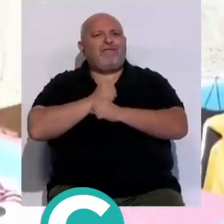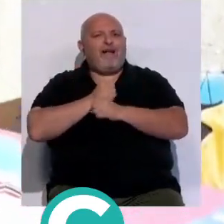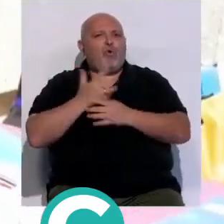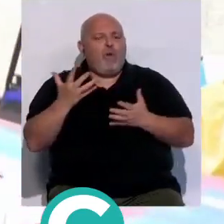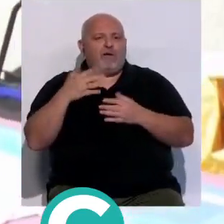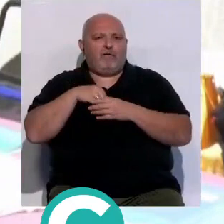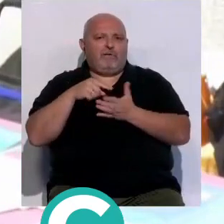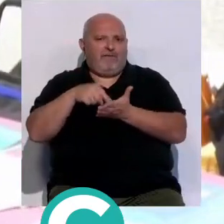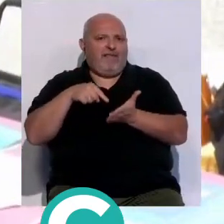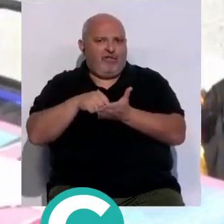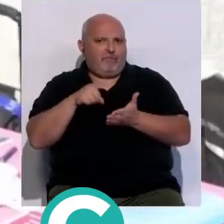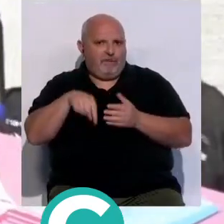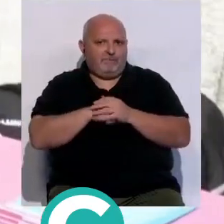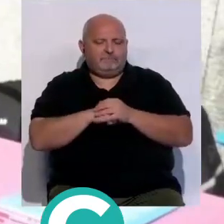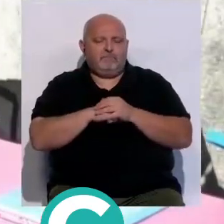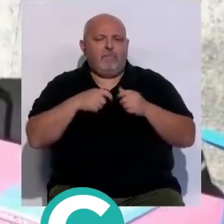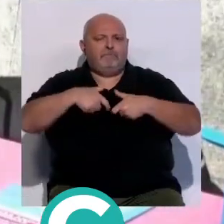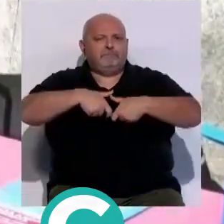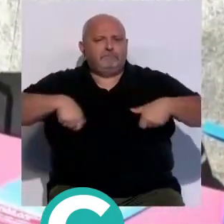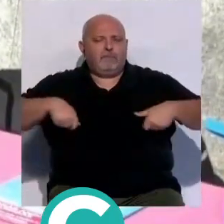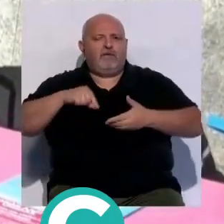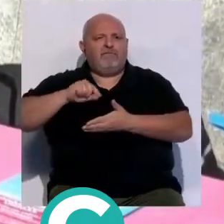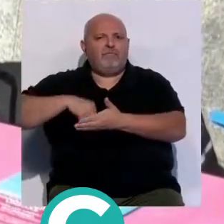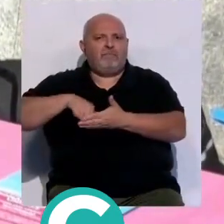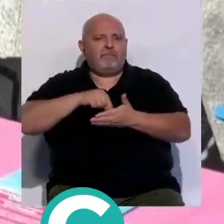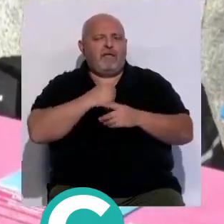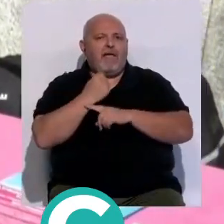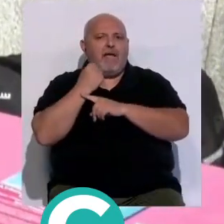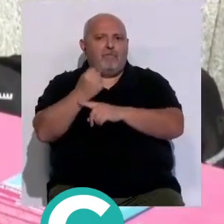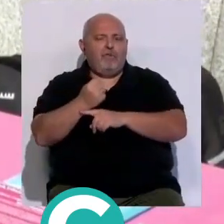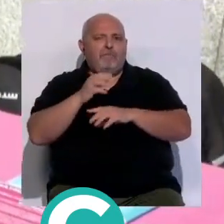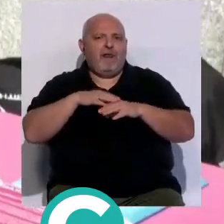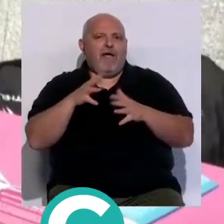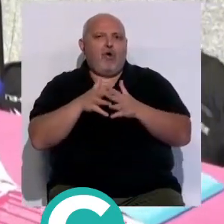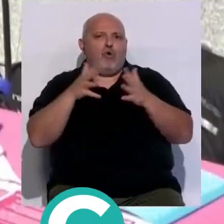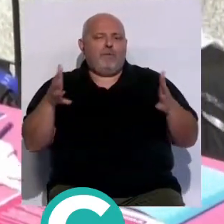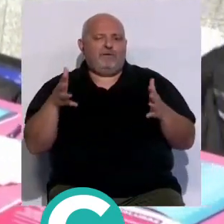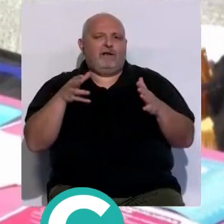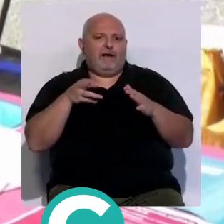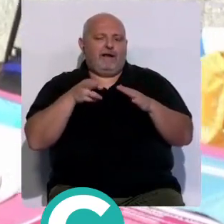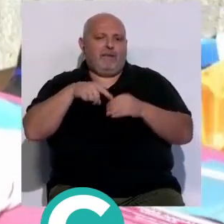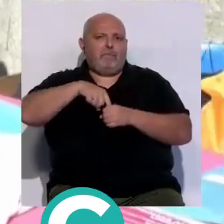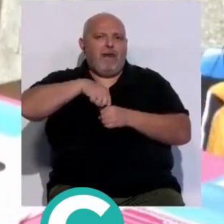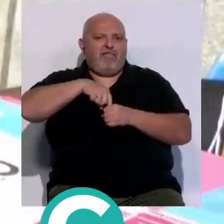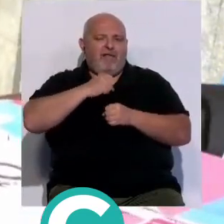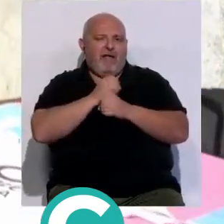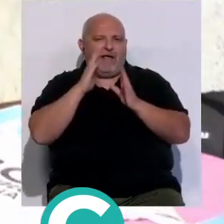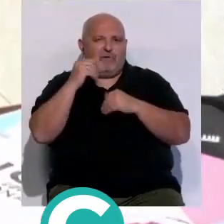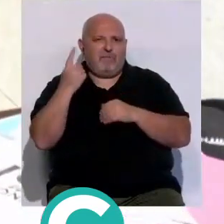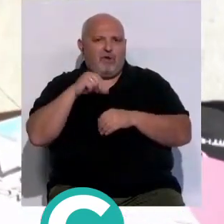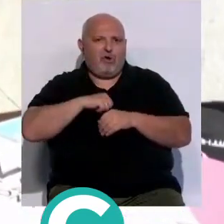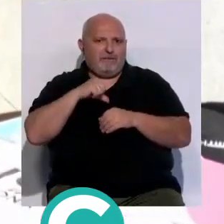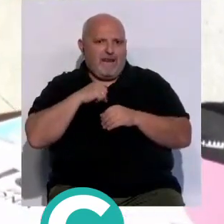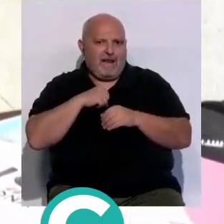reivindicaciones Han esgrimido pancartas y recogido firmas de apoyo para el aumento de las plazas en la atención primaria y en los